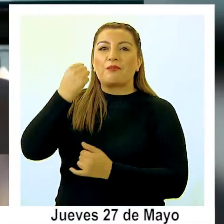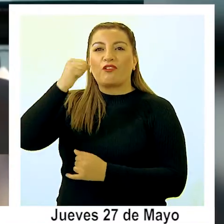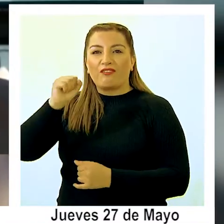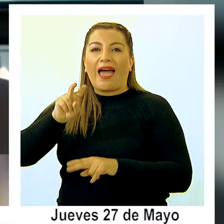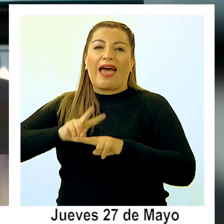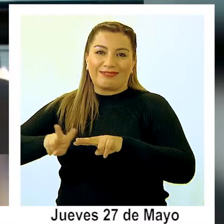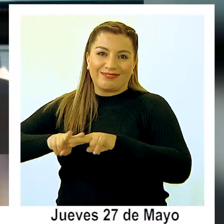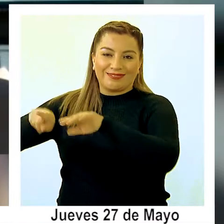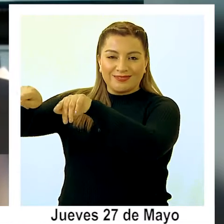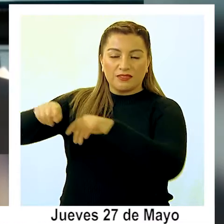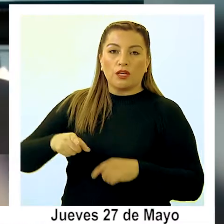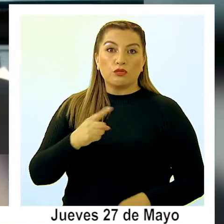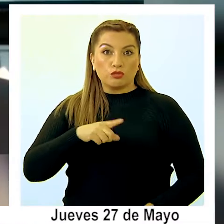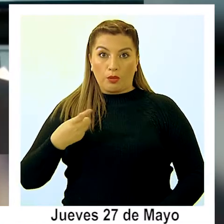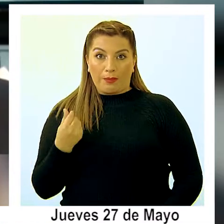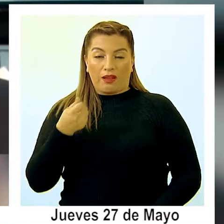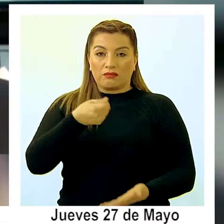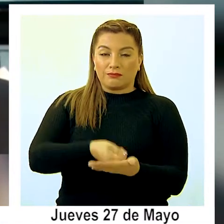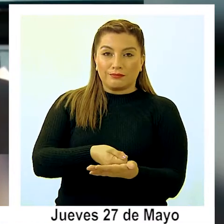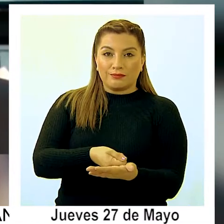que nosotros pusimos fue dinero,